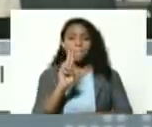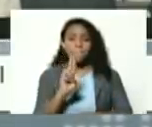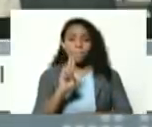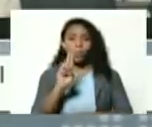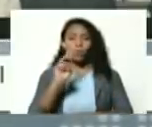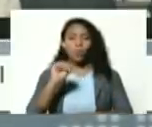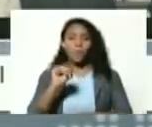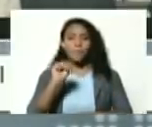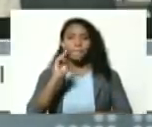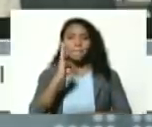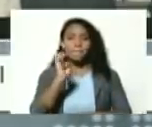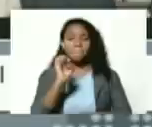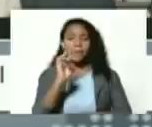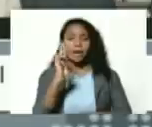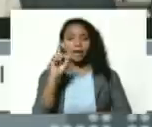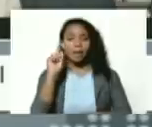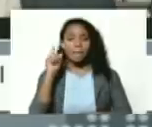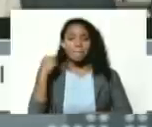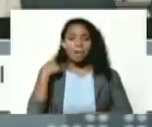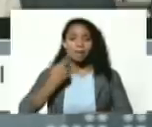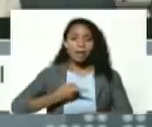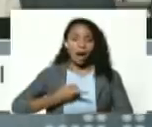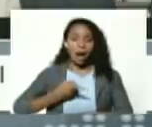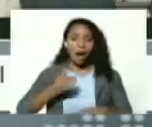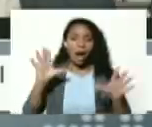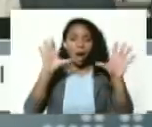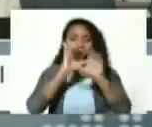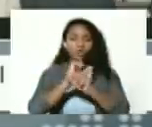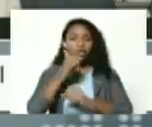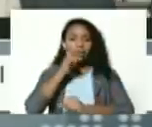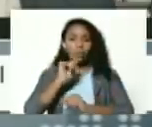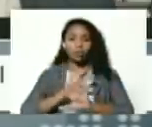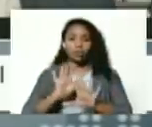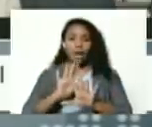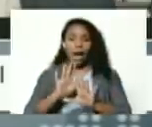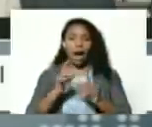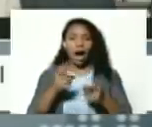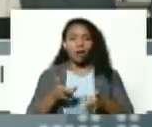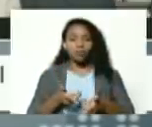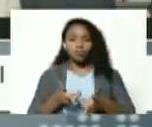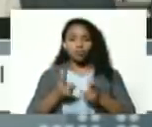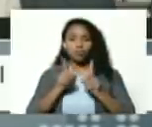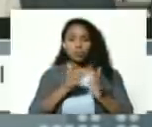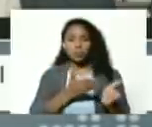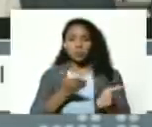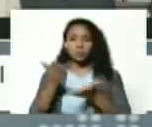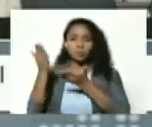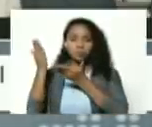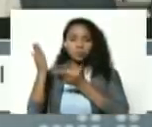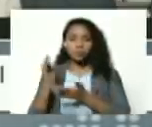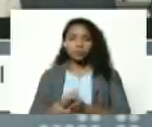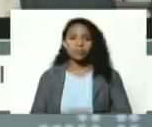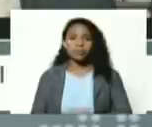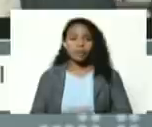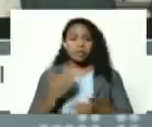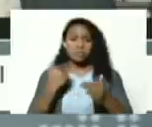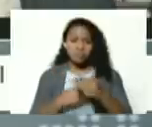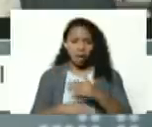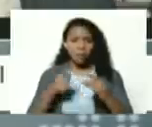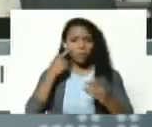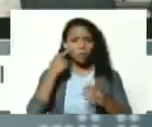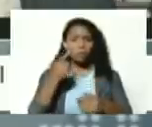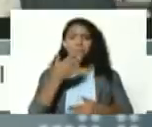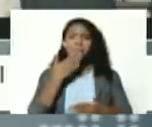mañana en la noche sábado ya estamos autorizados para sacarla verdad vamos a pasarla vamos a